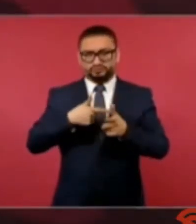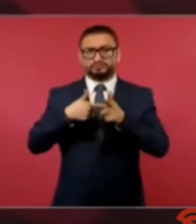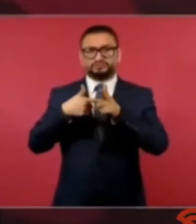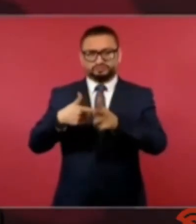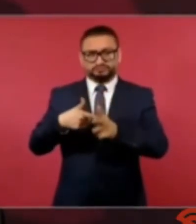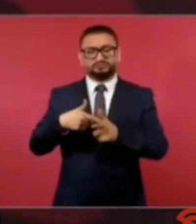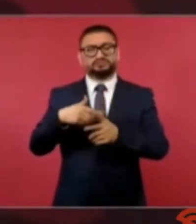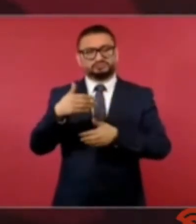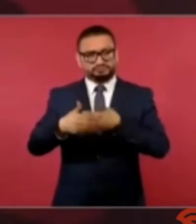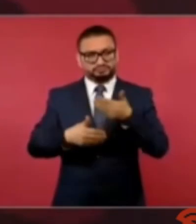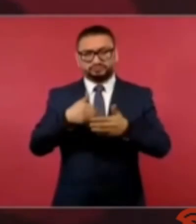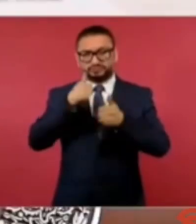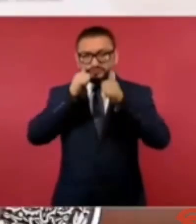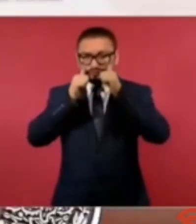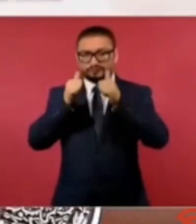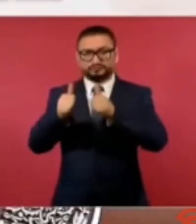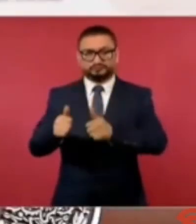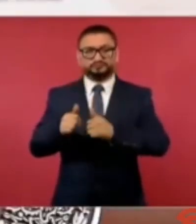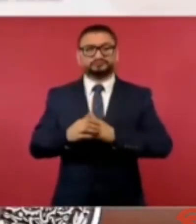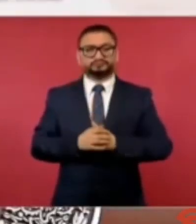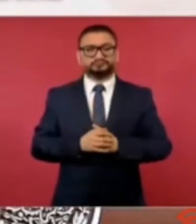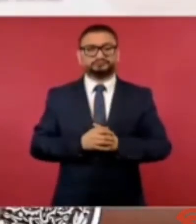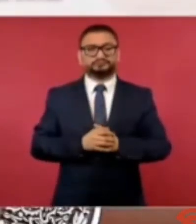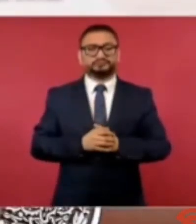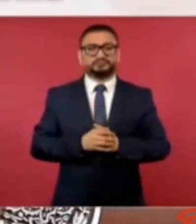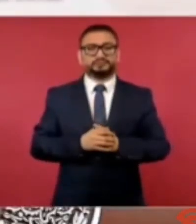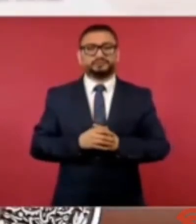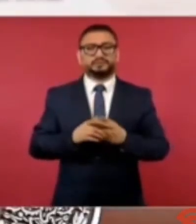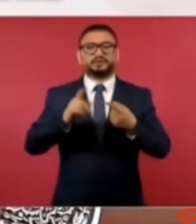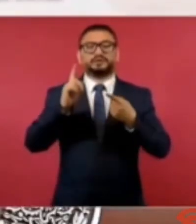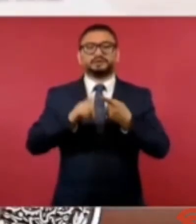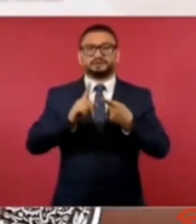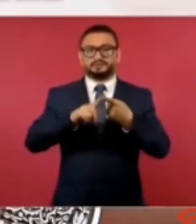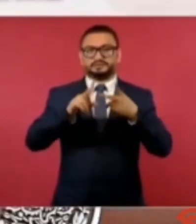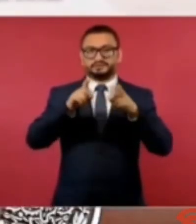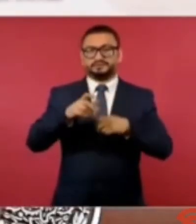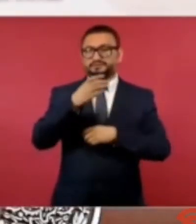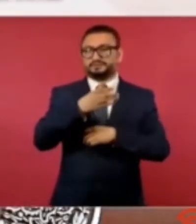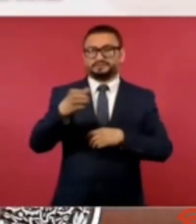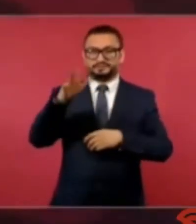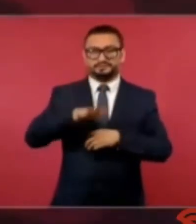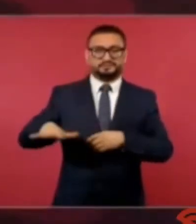atendiéndolos. Tanto el asunto agrario,